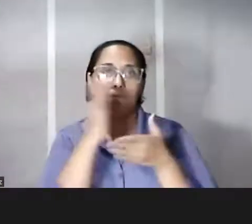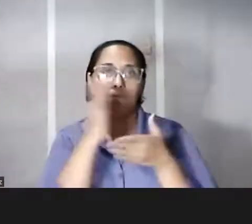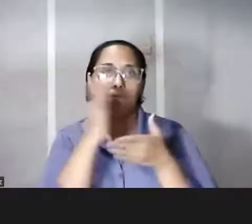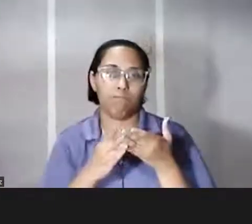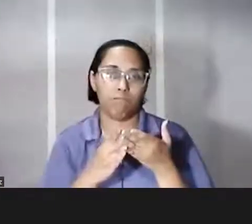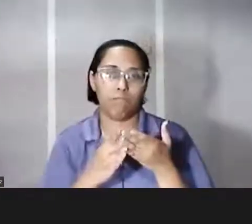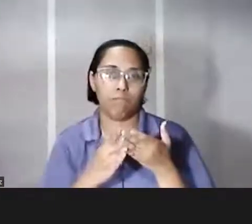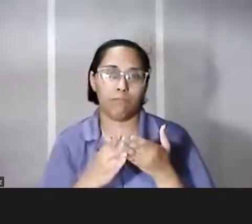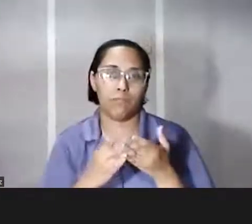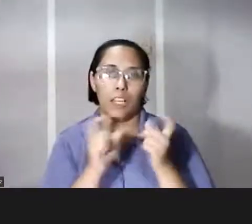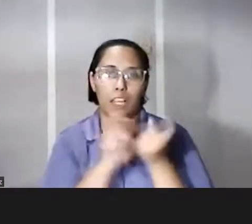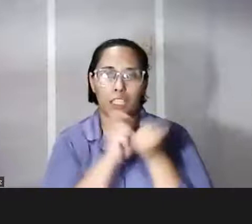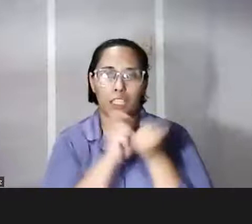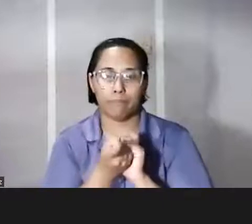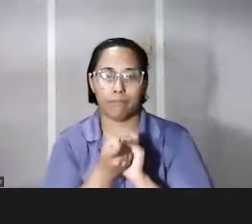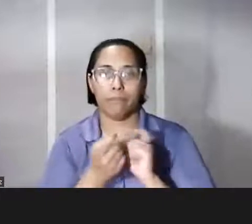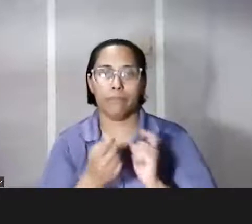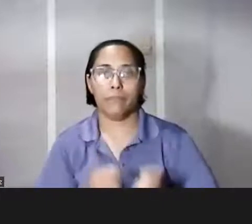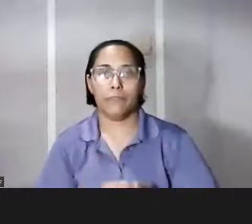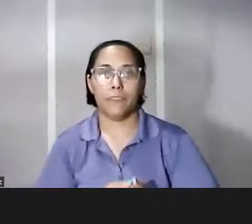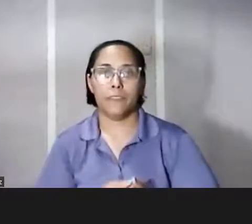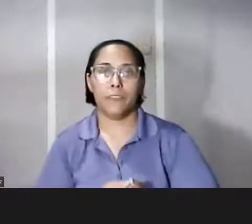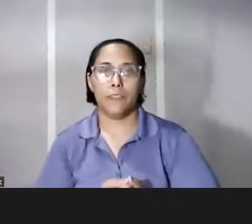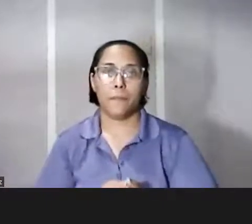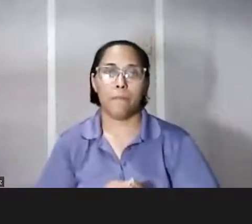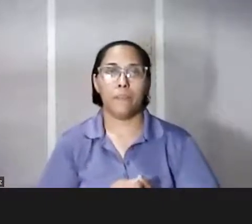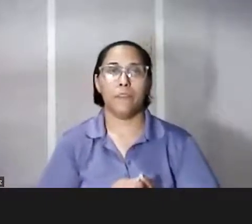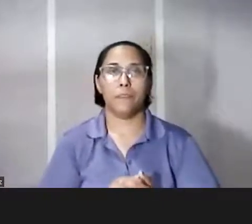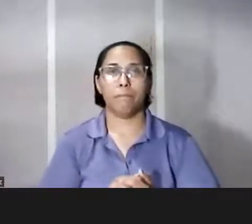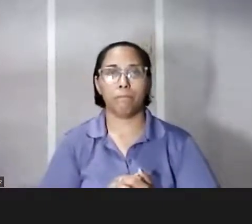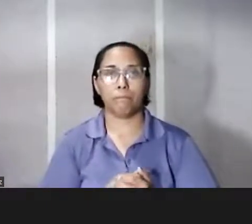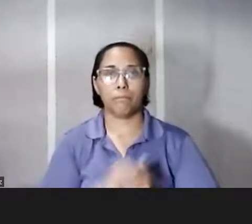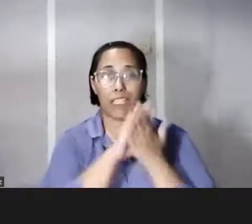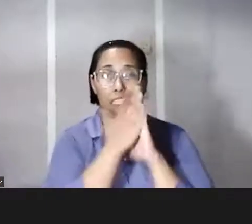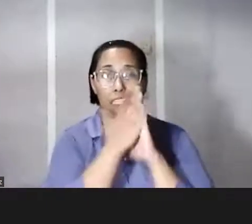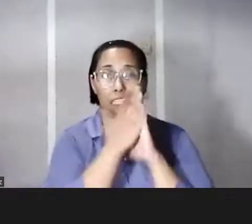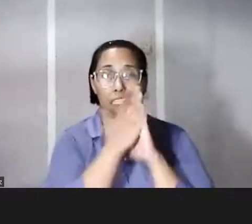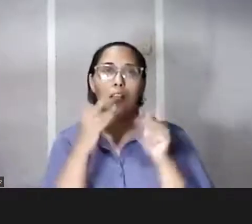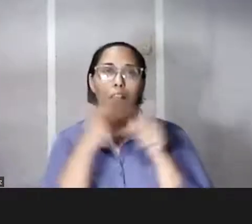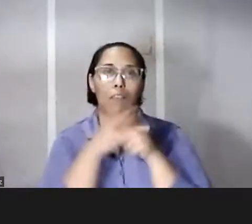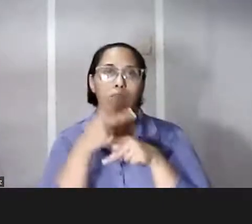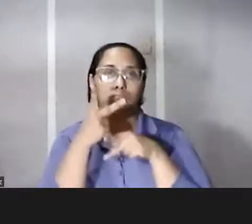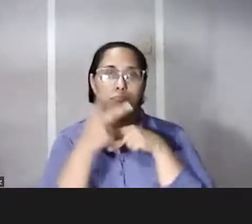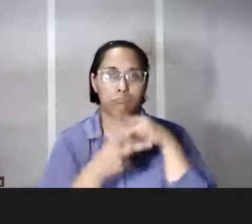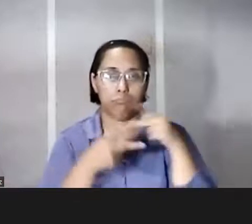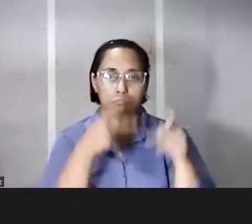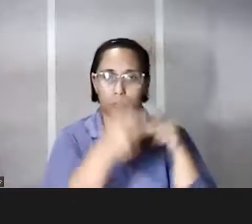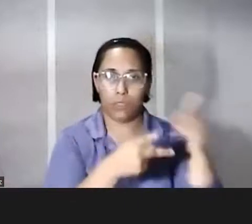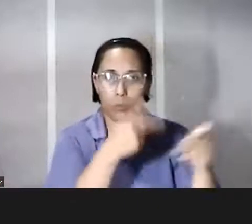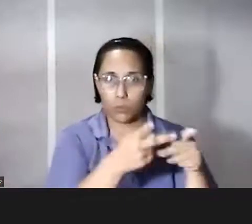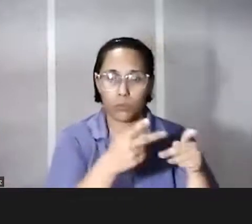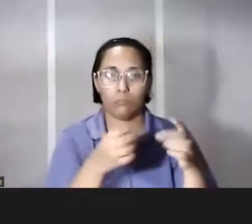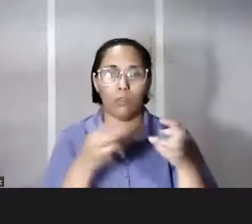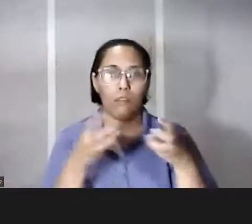tienen gran parte que ver con con ese cambio en el reloj de producción y ese cambio en los modos de